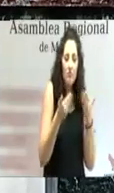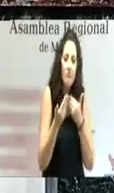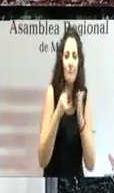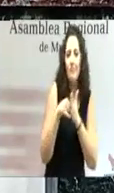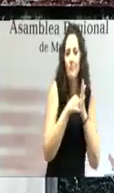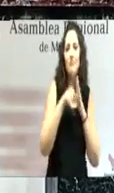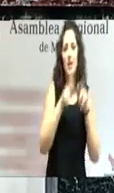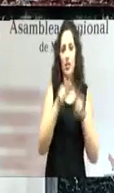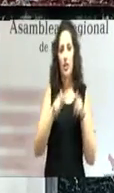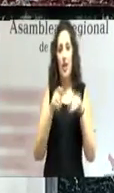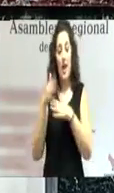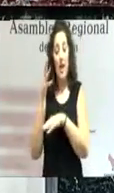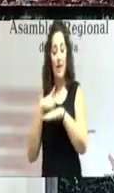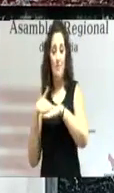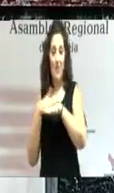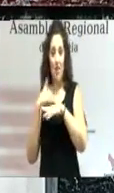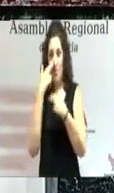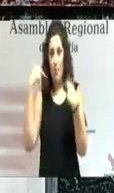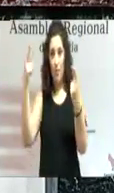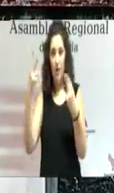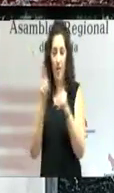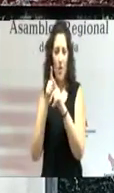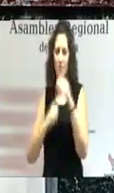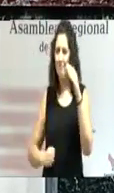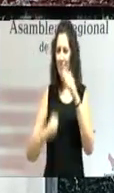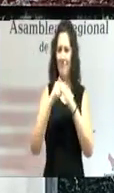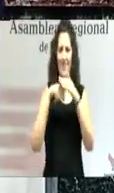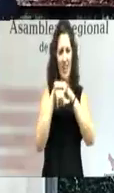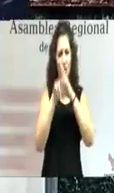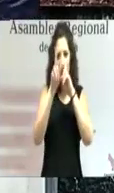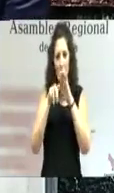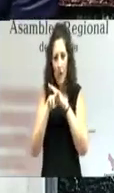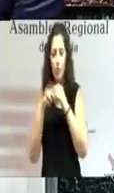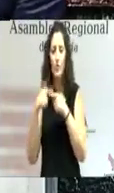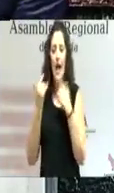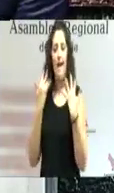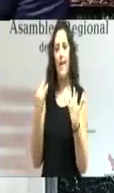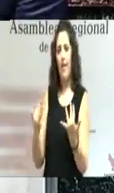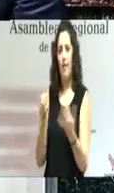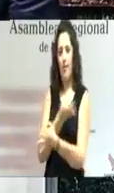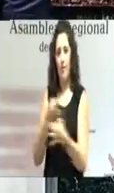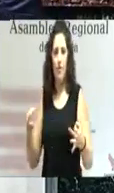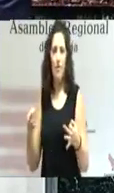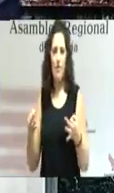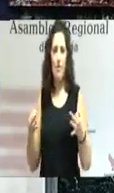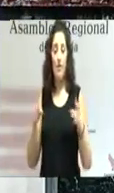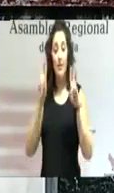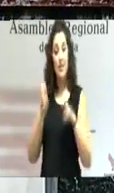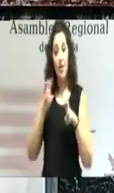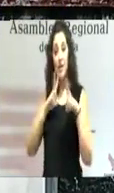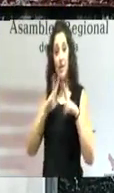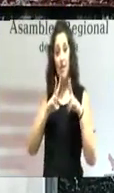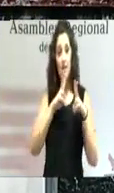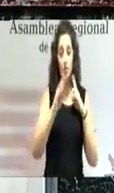y a la Administración, como máxima gestora de los recursos públicos, más agilidad, eficiencia en sus respuestas